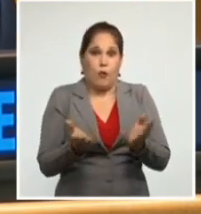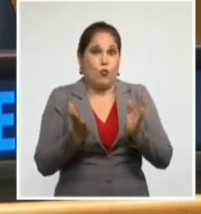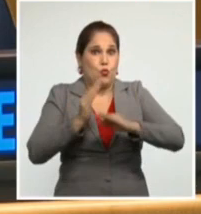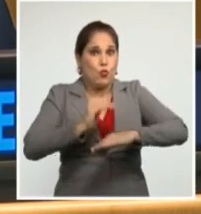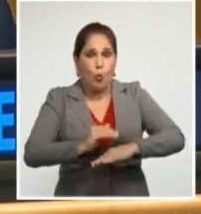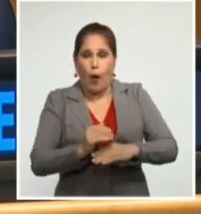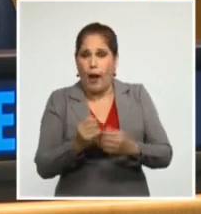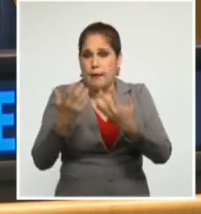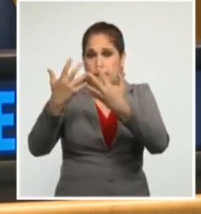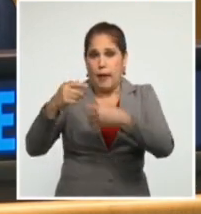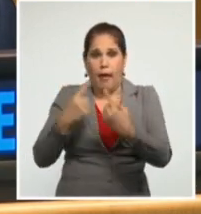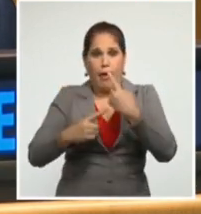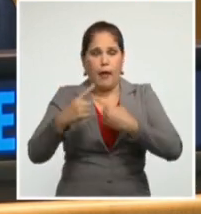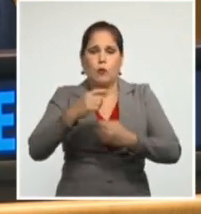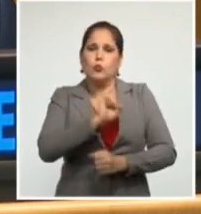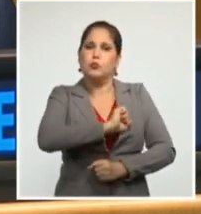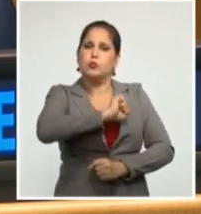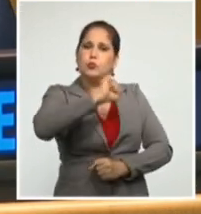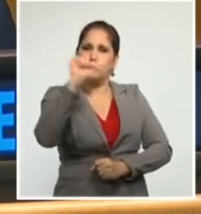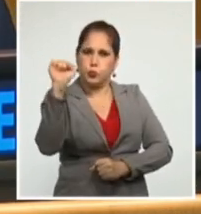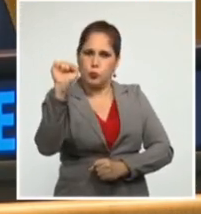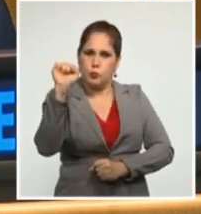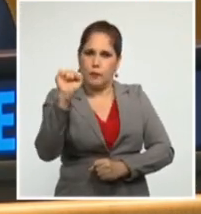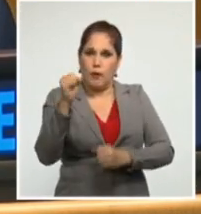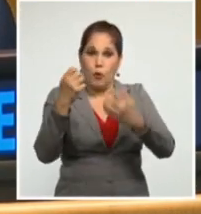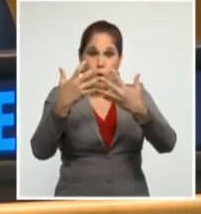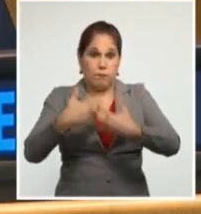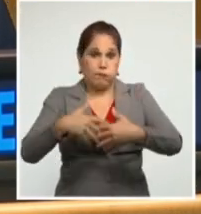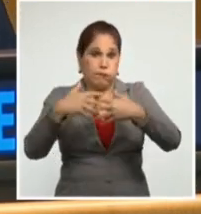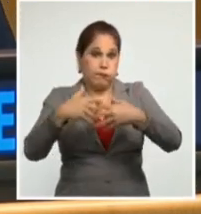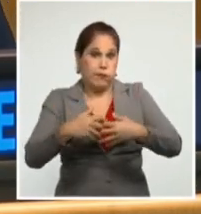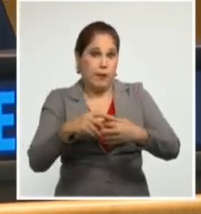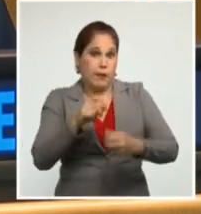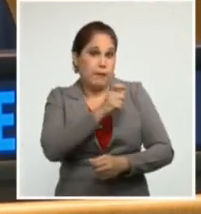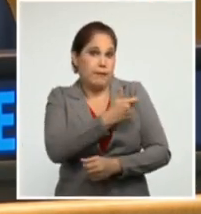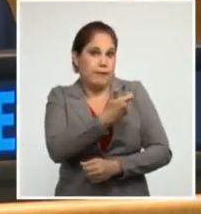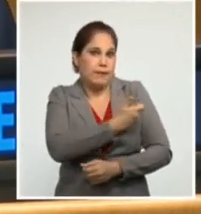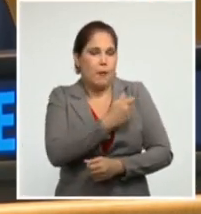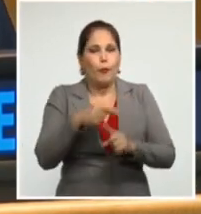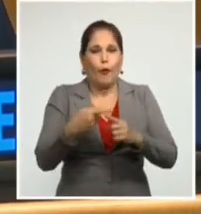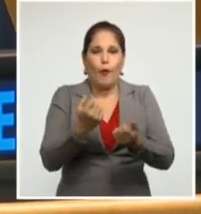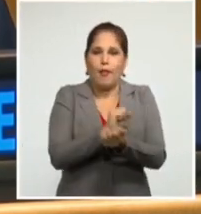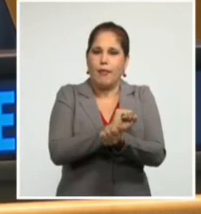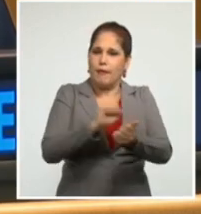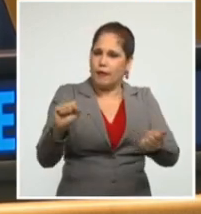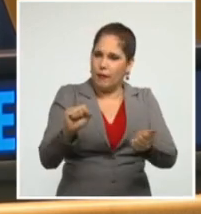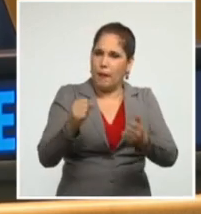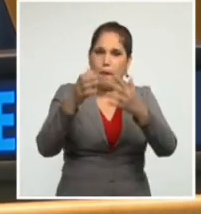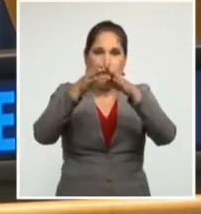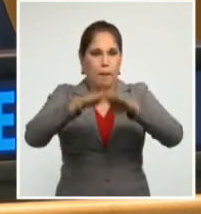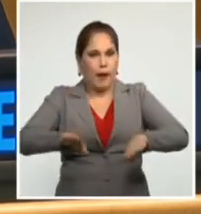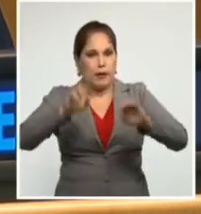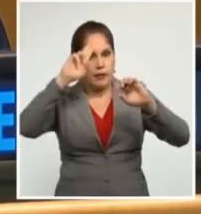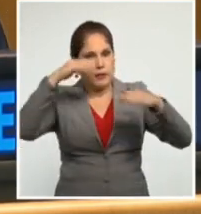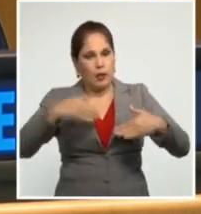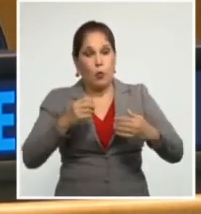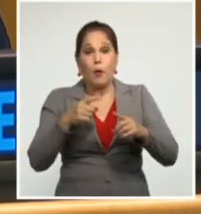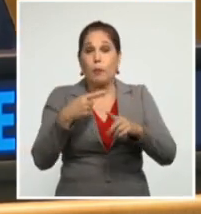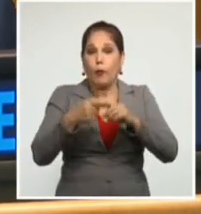alcanza una de las victorias más grandes en la lucha por su libertad, por la paz, por la salud y por la vida.